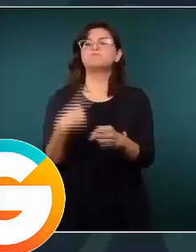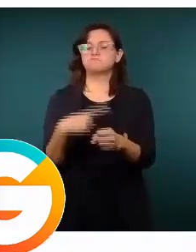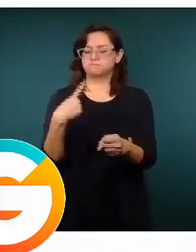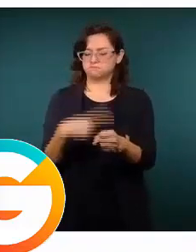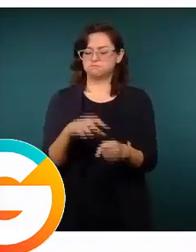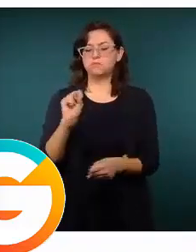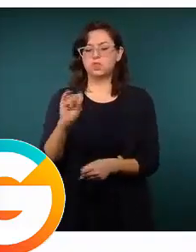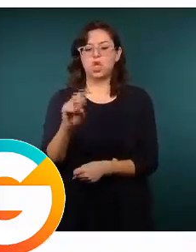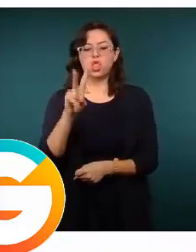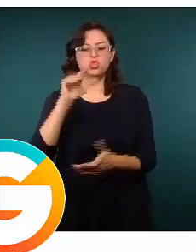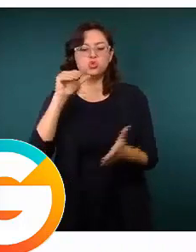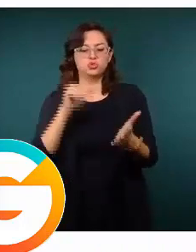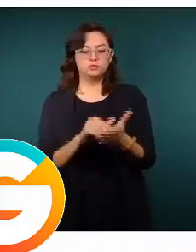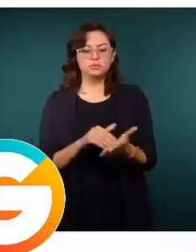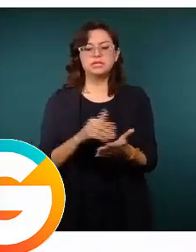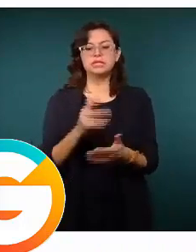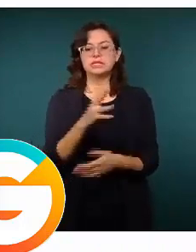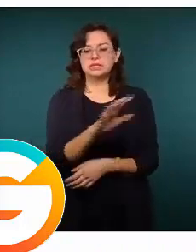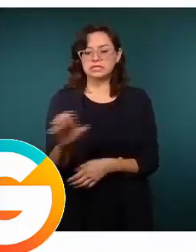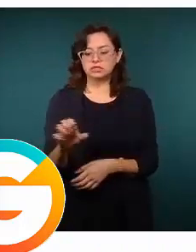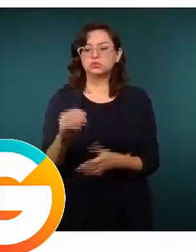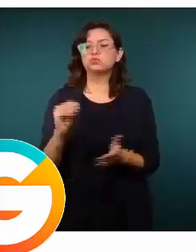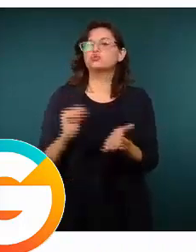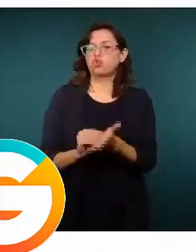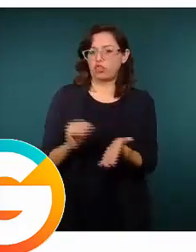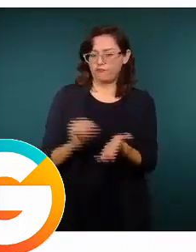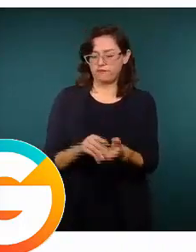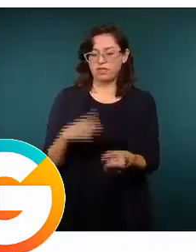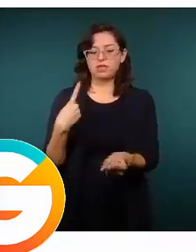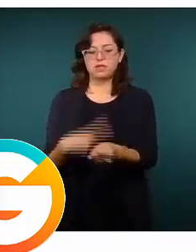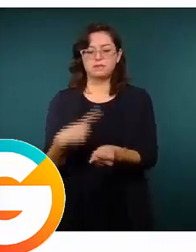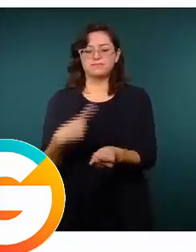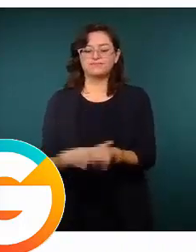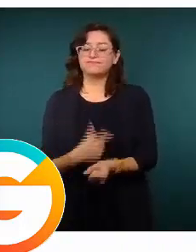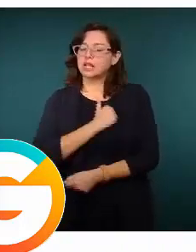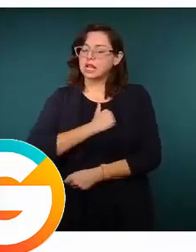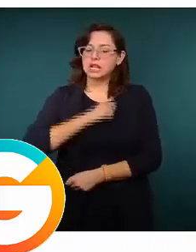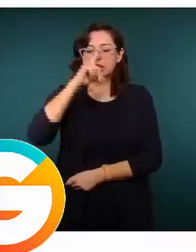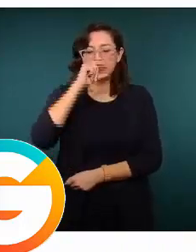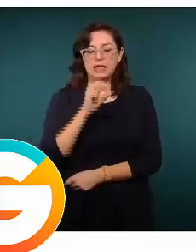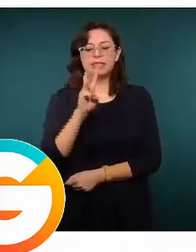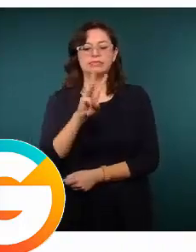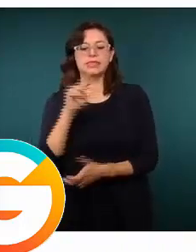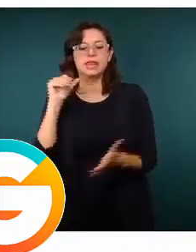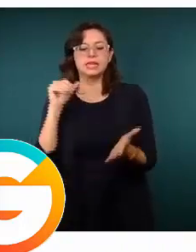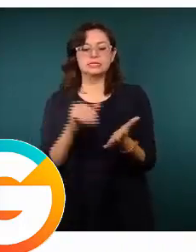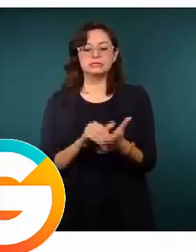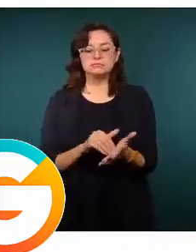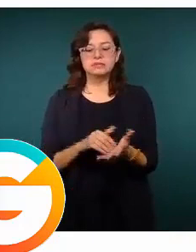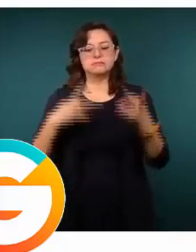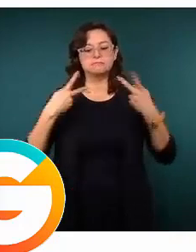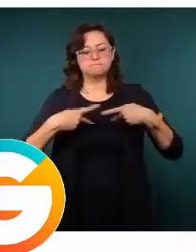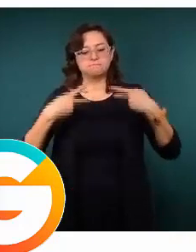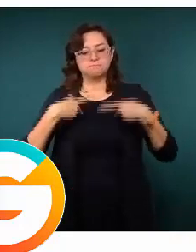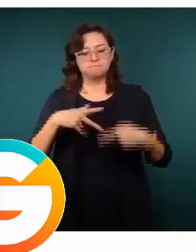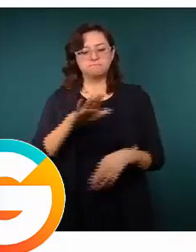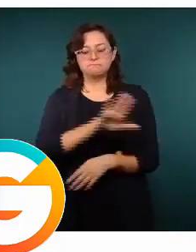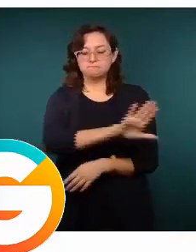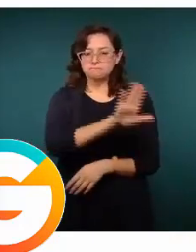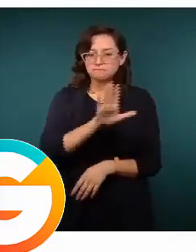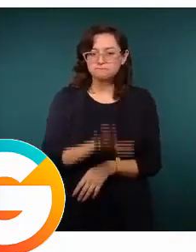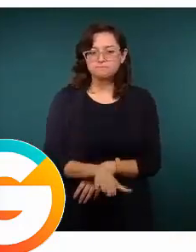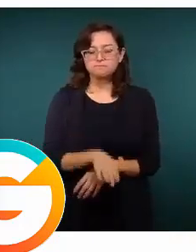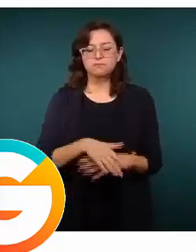2 mil 557 activos, lamentablemente 3 mil 771 personas han perdido la vida